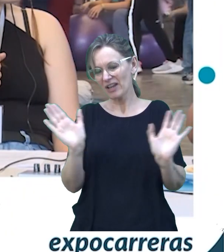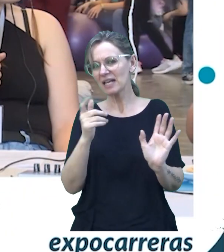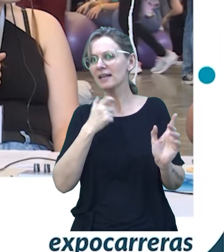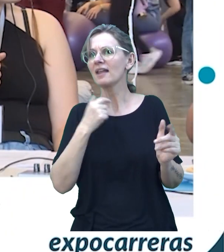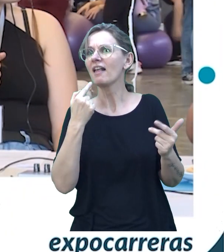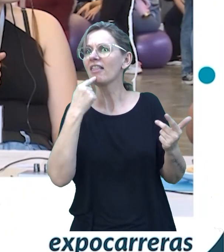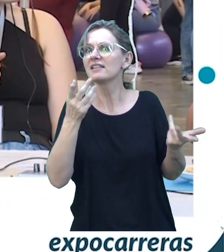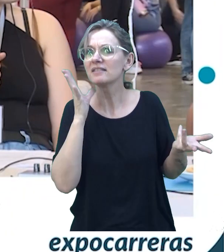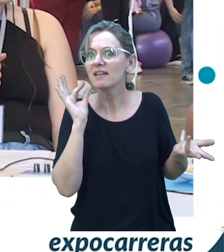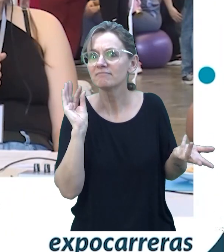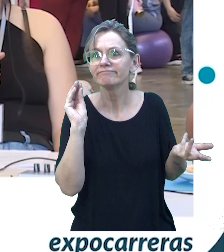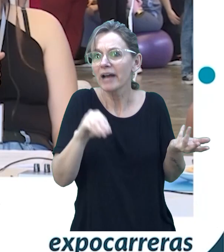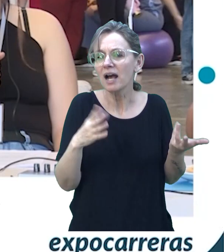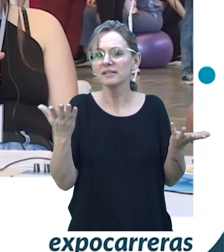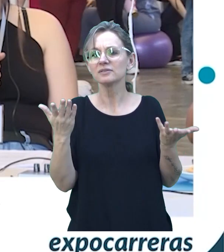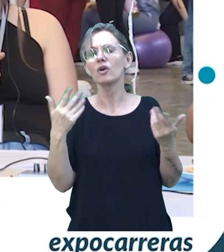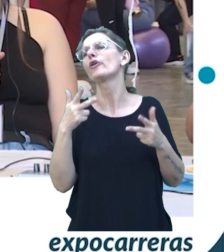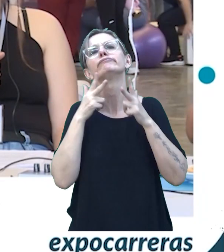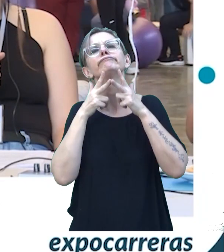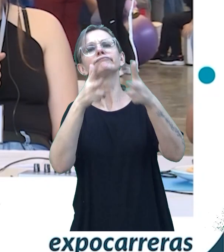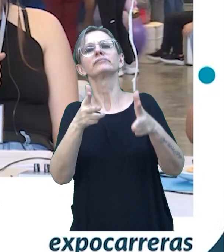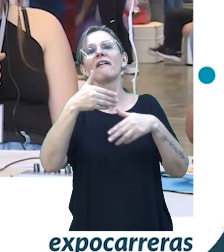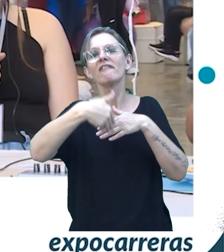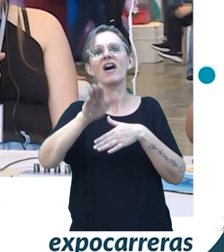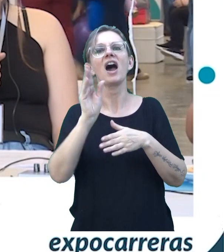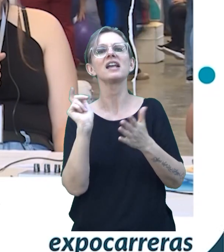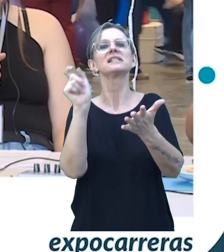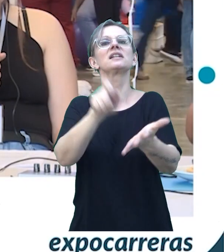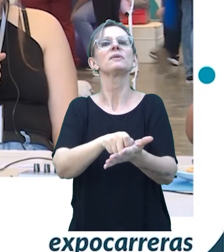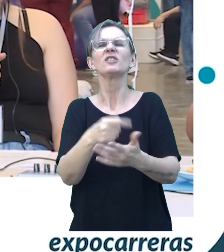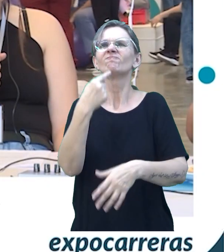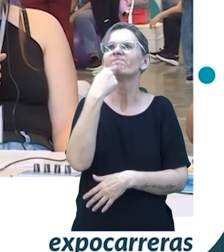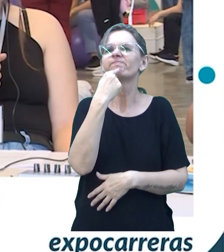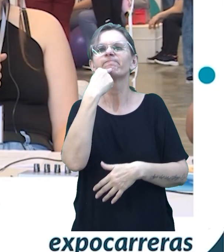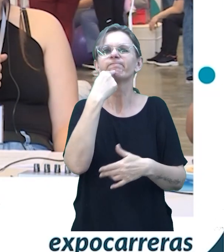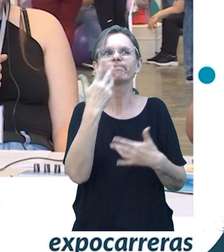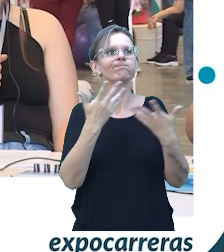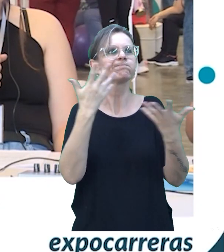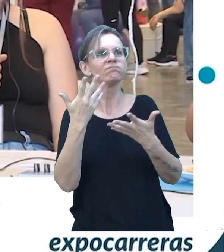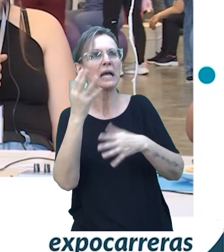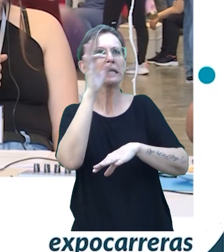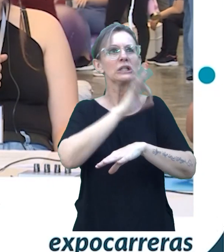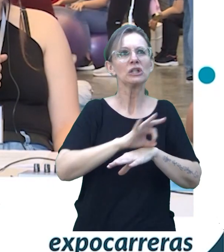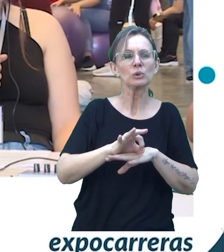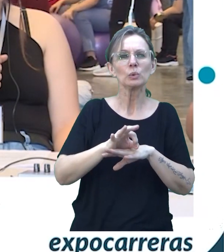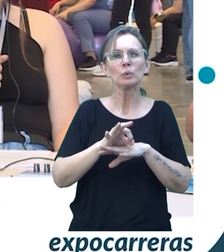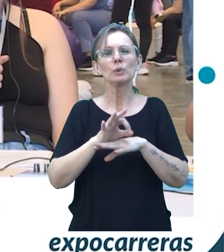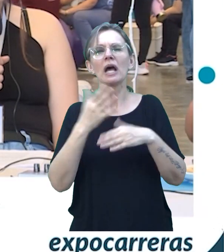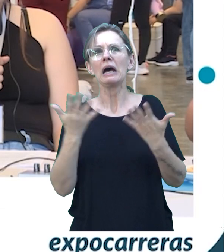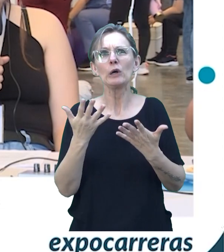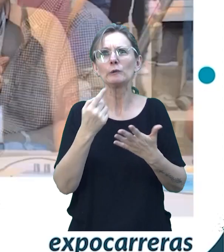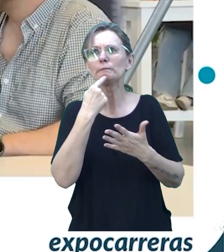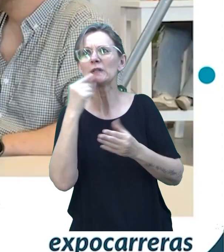más, algo más que quieran decir. ¿Qué le dirían a alguien que está por arrancar? ¿Que está dudando en estudiar arquitectura o que está dudando en estudiar